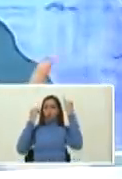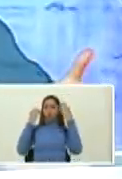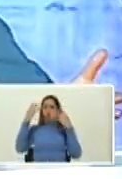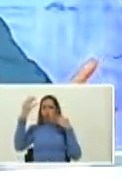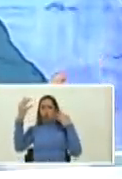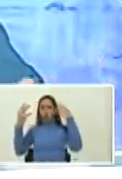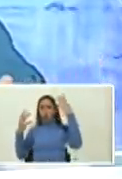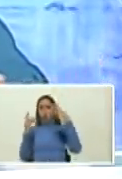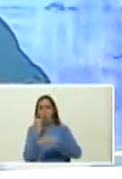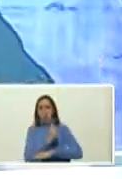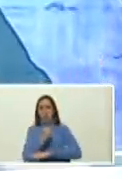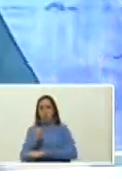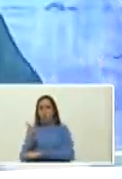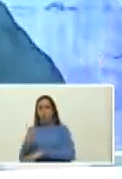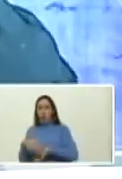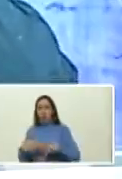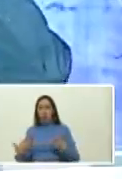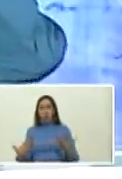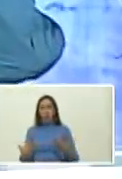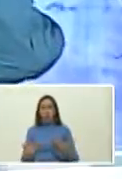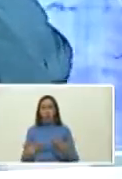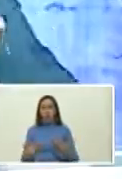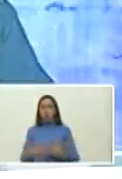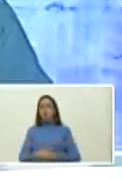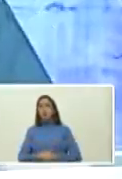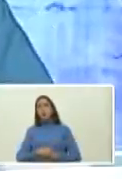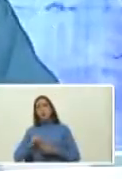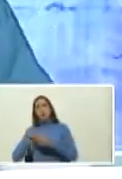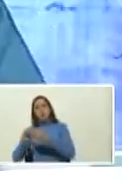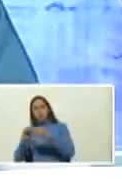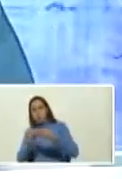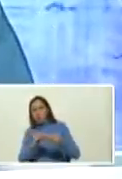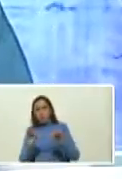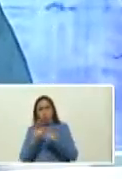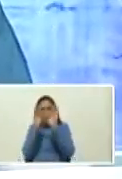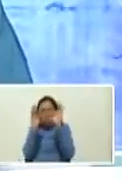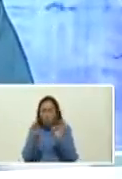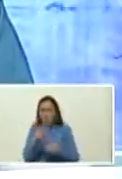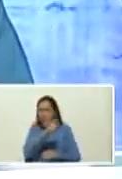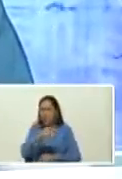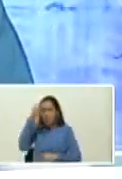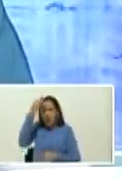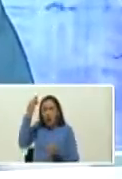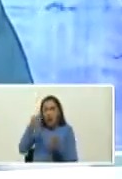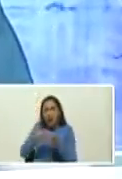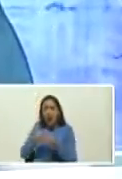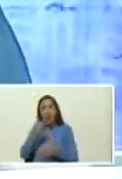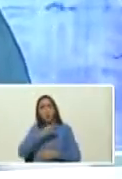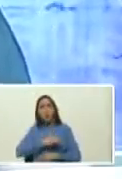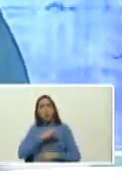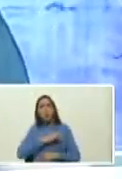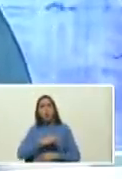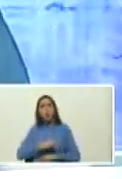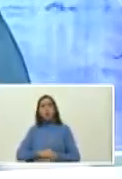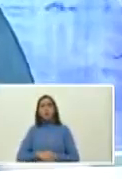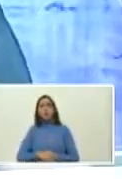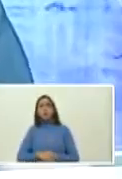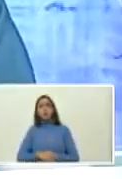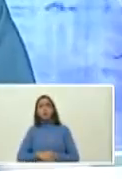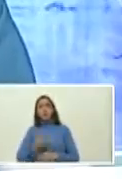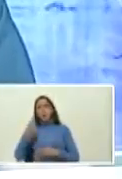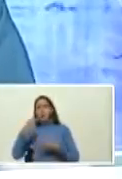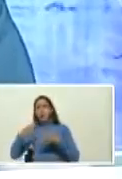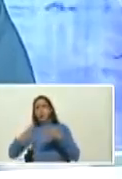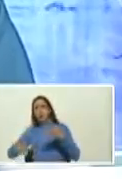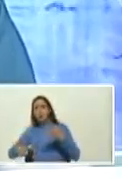dogmatismo hay maquetas ideológicas y gente que cree que el socialismo es ABCDE